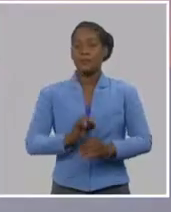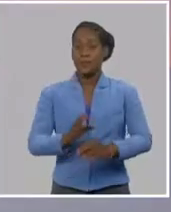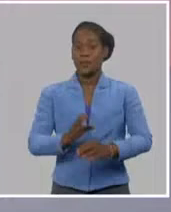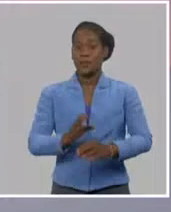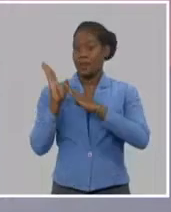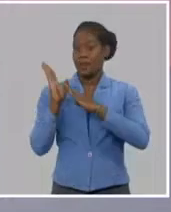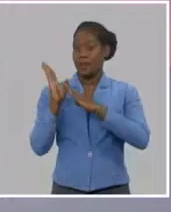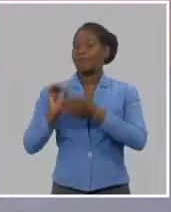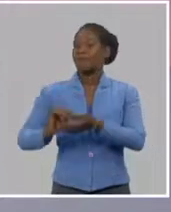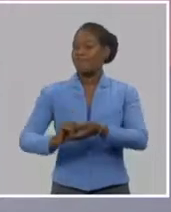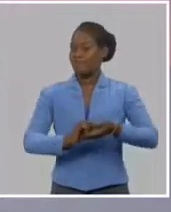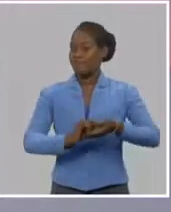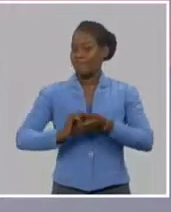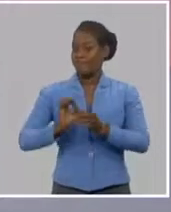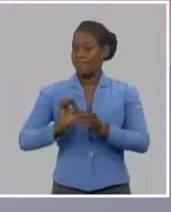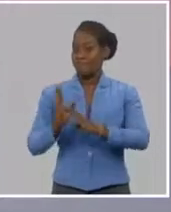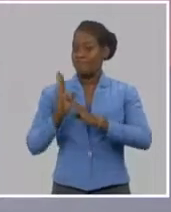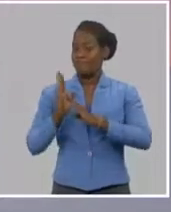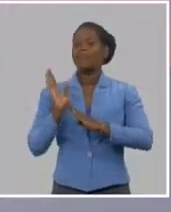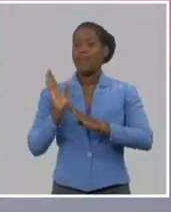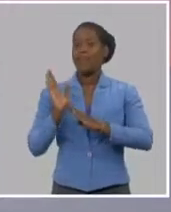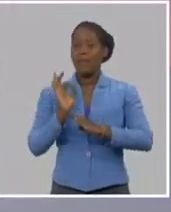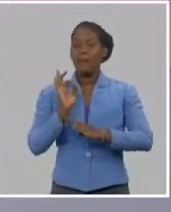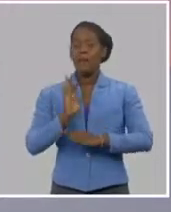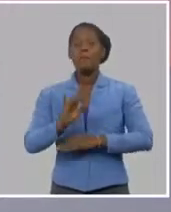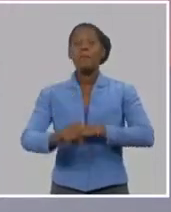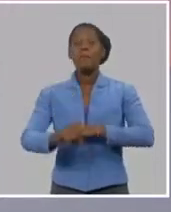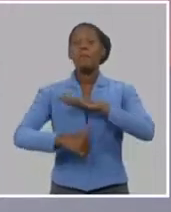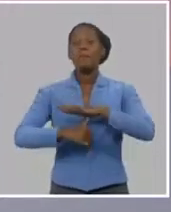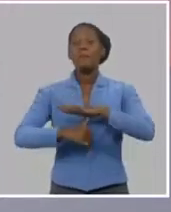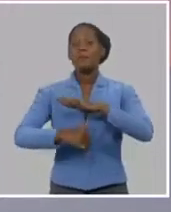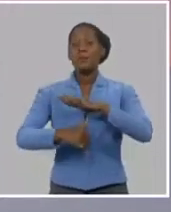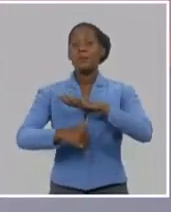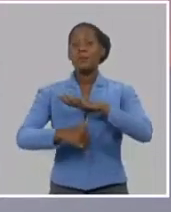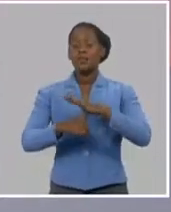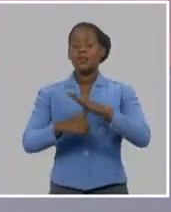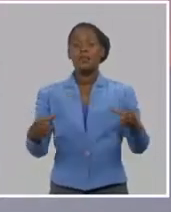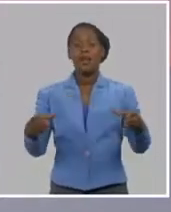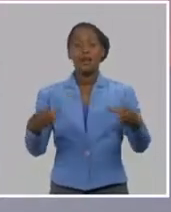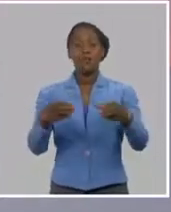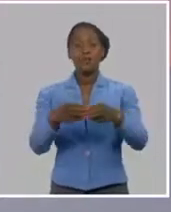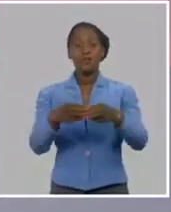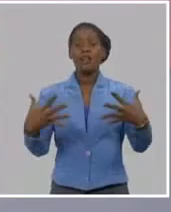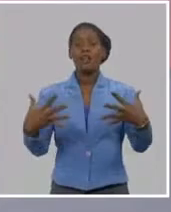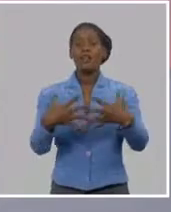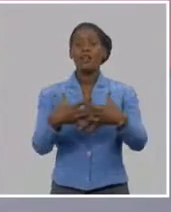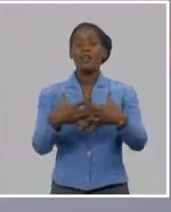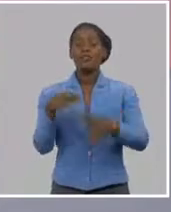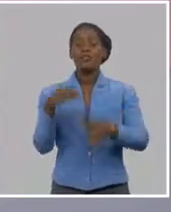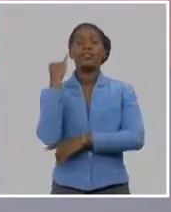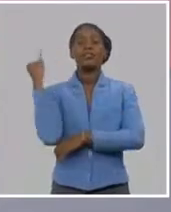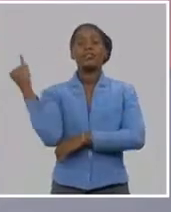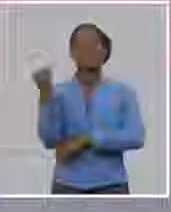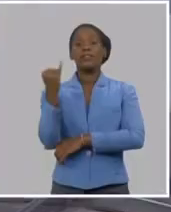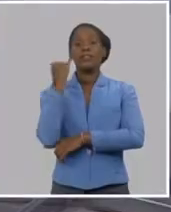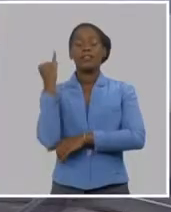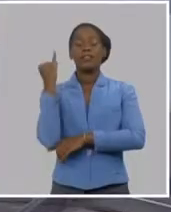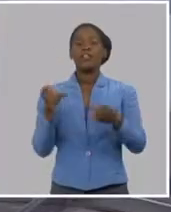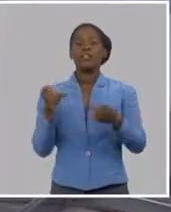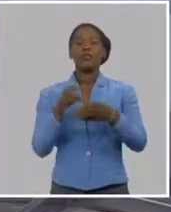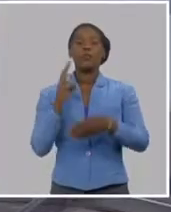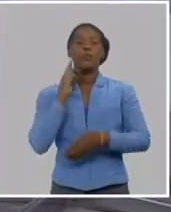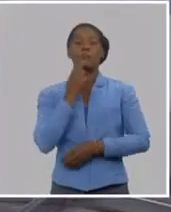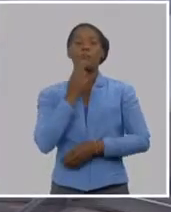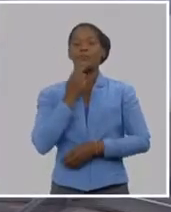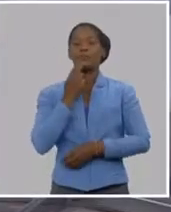Pich Fernández, quien es, digamos, la presidenta de la Comisión de Relaciones Nacionales e Internacionales del Movimiento Juvenil Martiano.